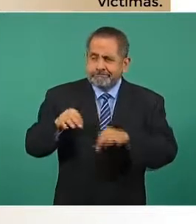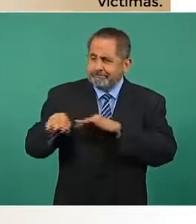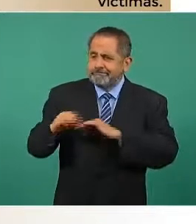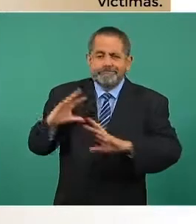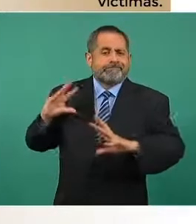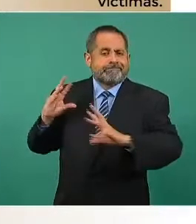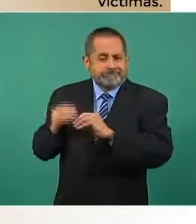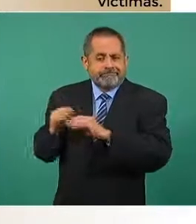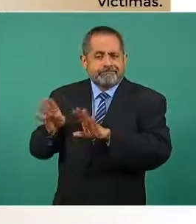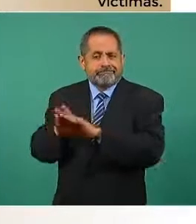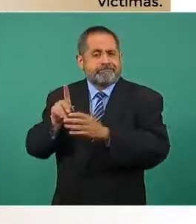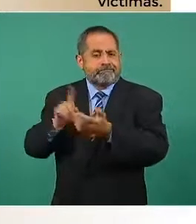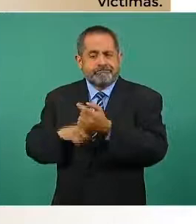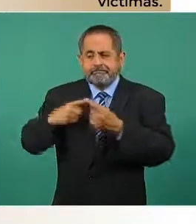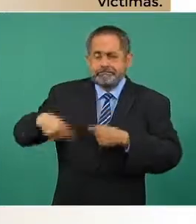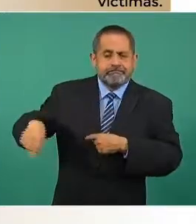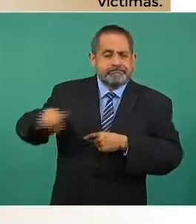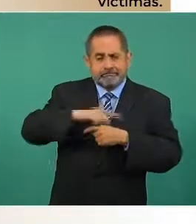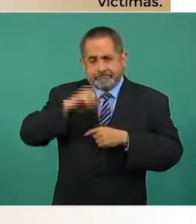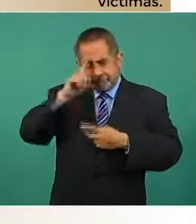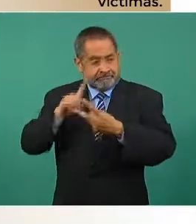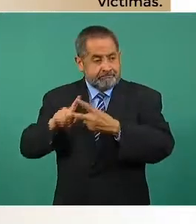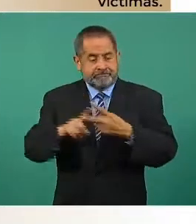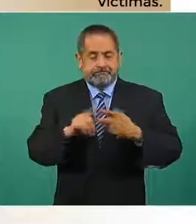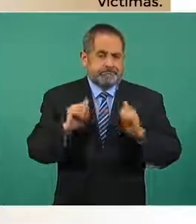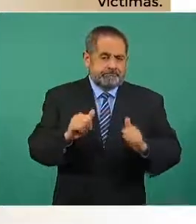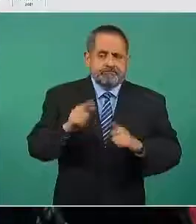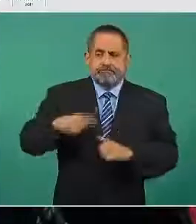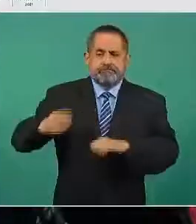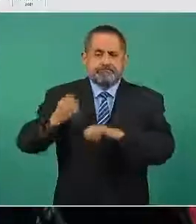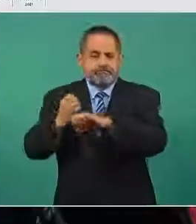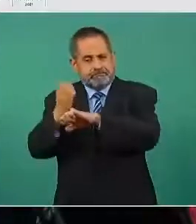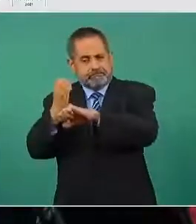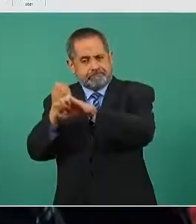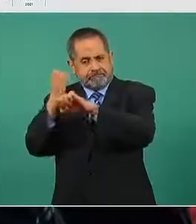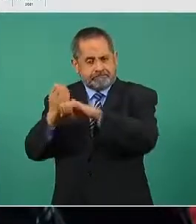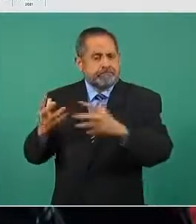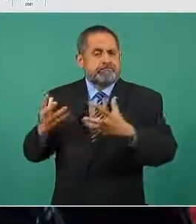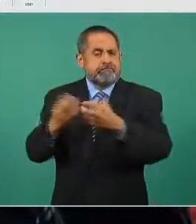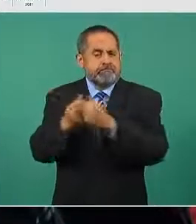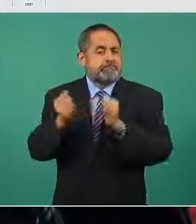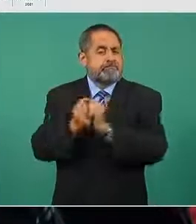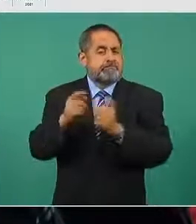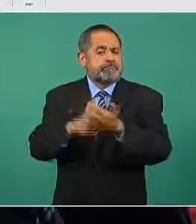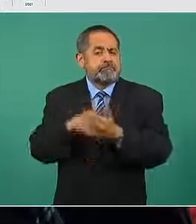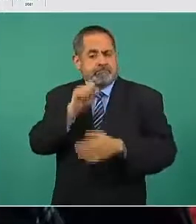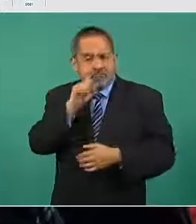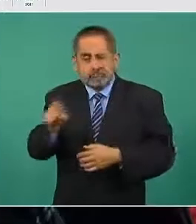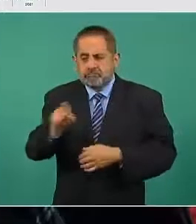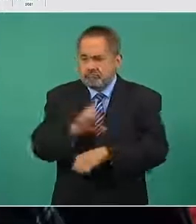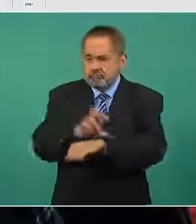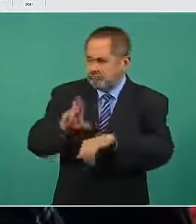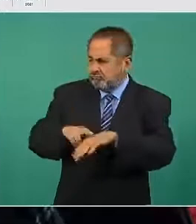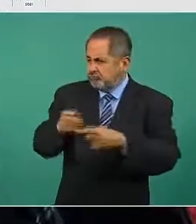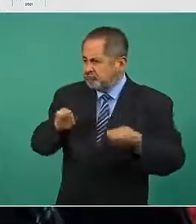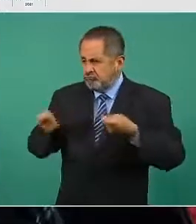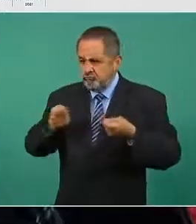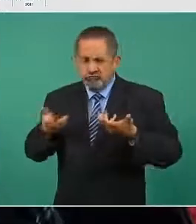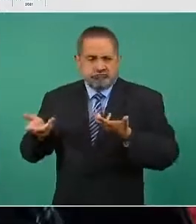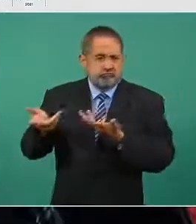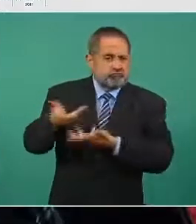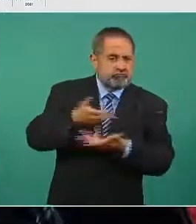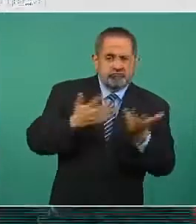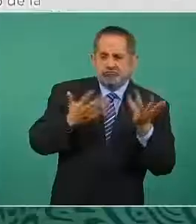de las unidades antisecuestros de los estados y sobre todo de la buena coordinación que tenemos